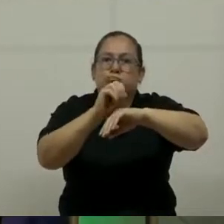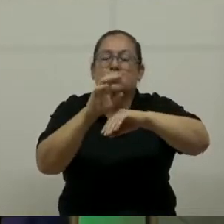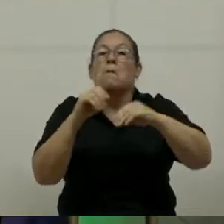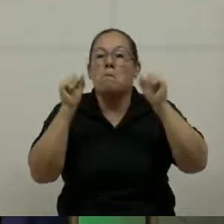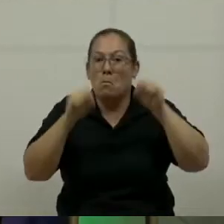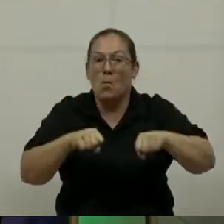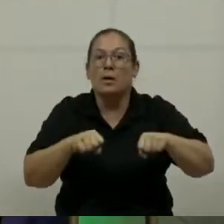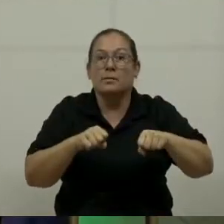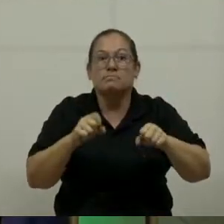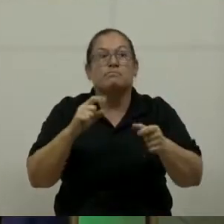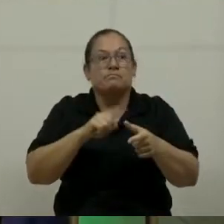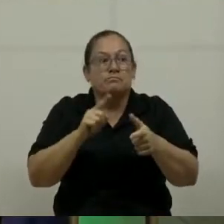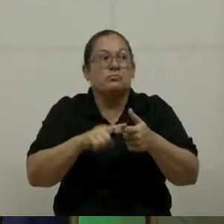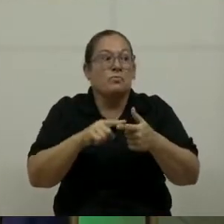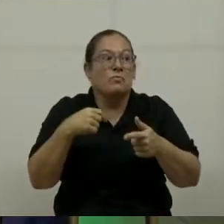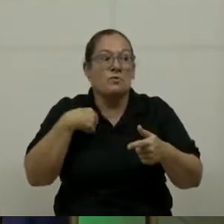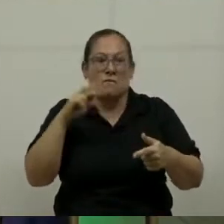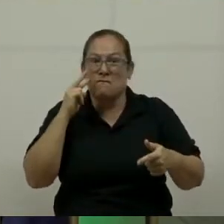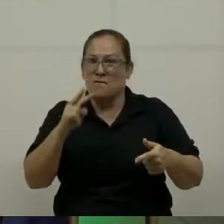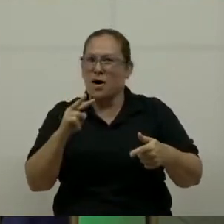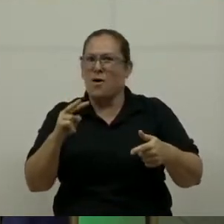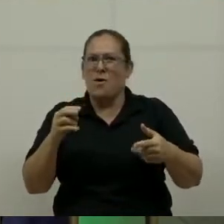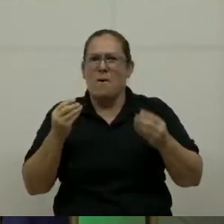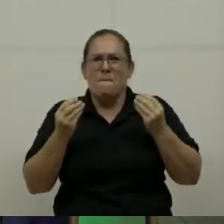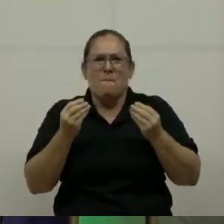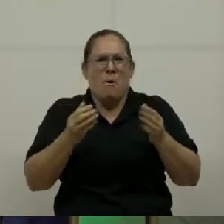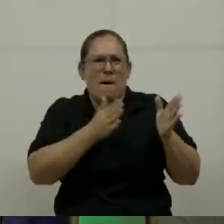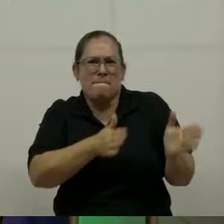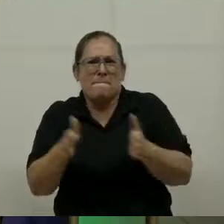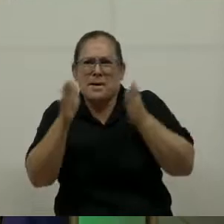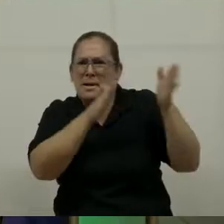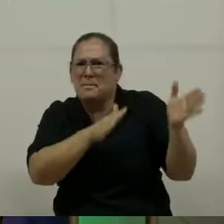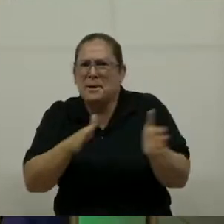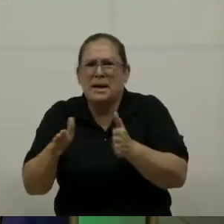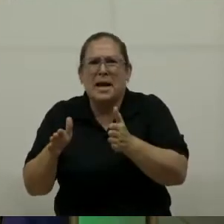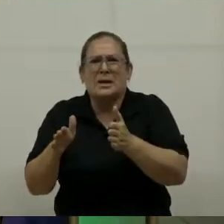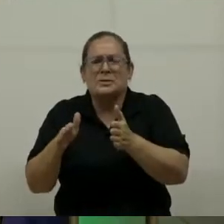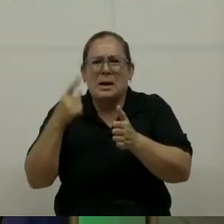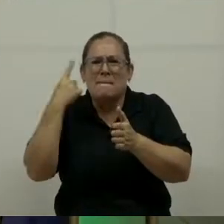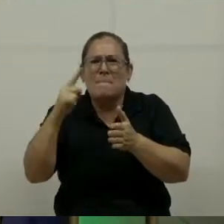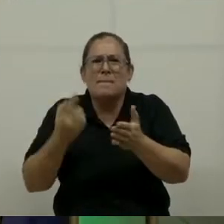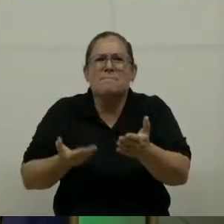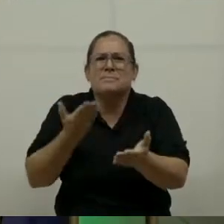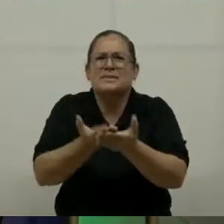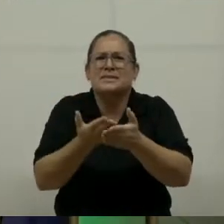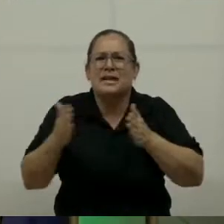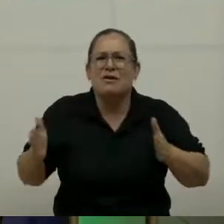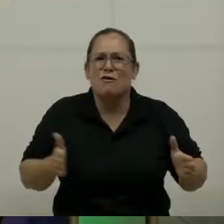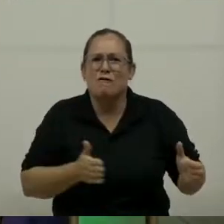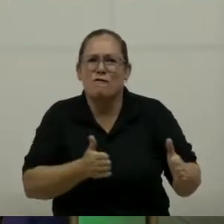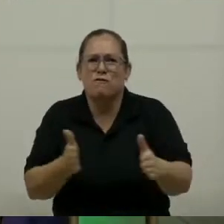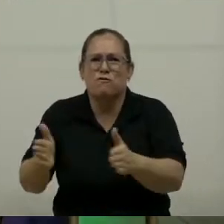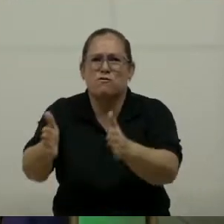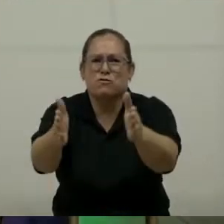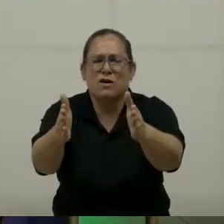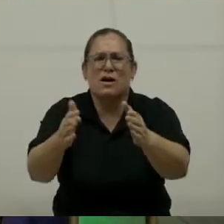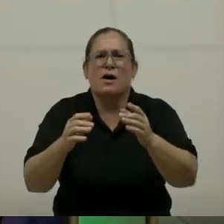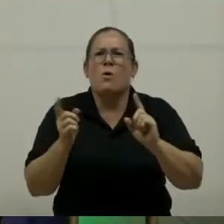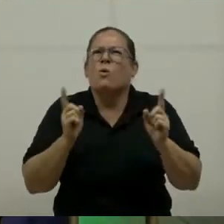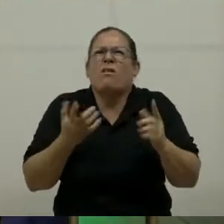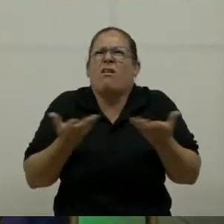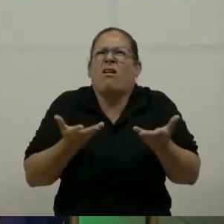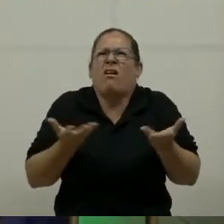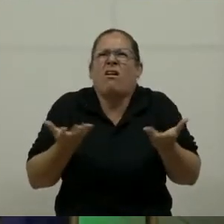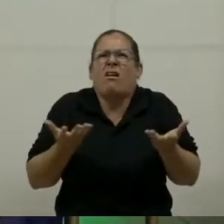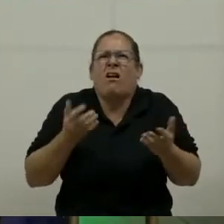veo, pero absolutamente preparados para presentarle esta ruta a los costarricenses. ¿Qué es aire, mar y tierra,